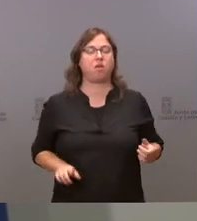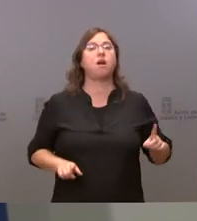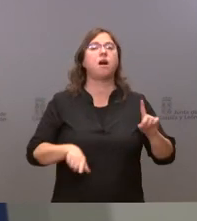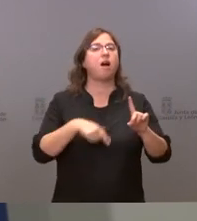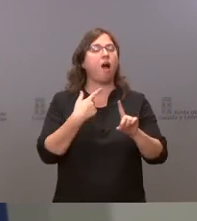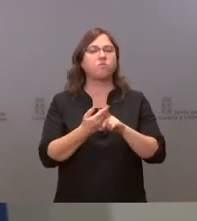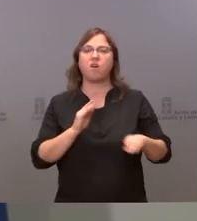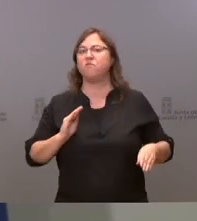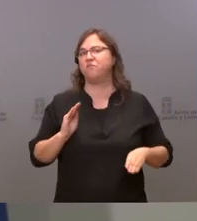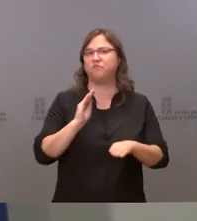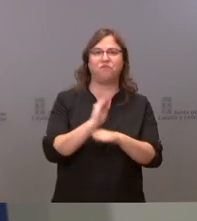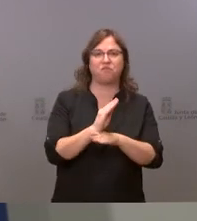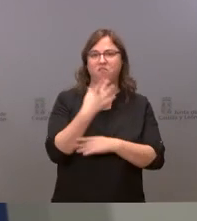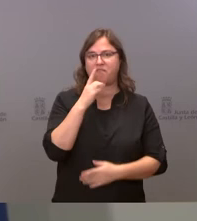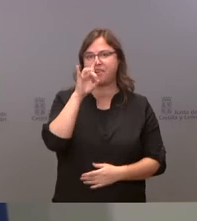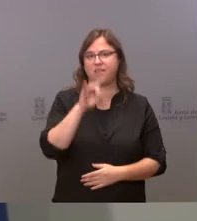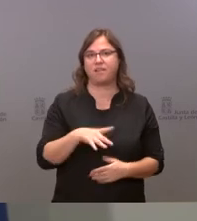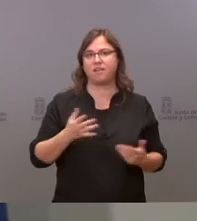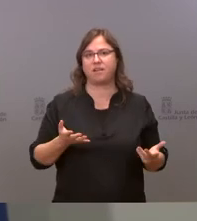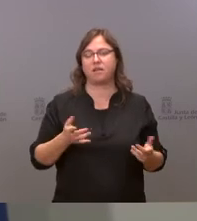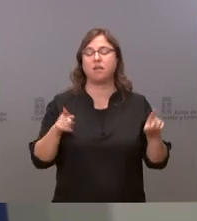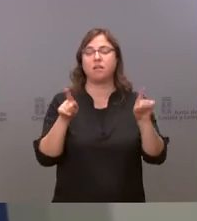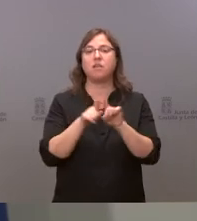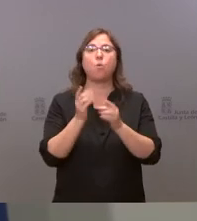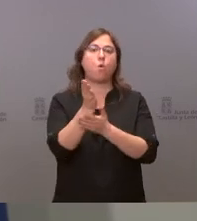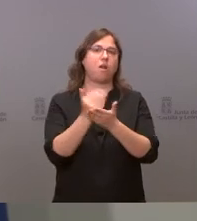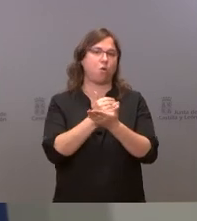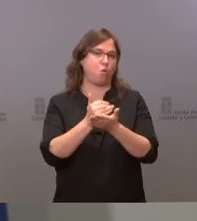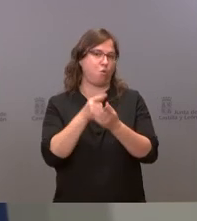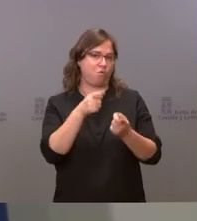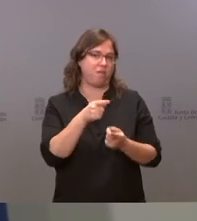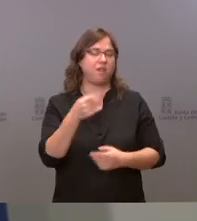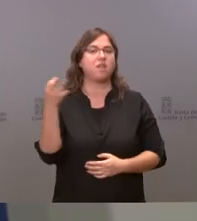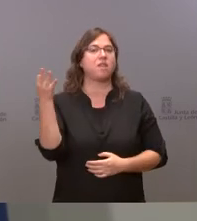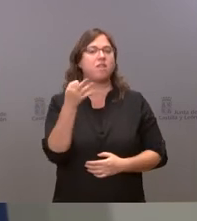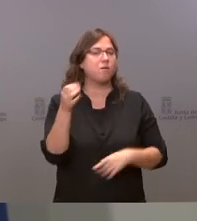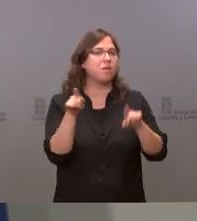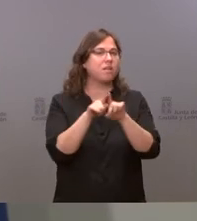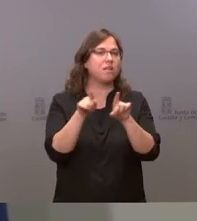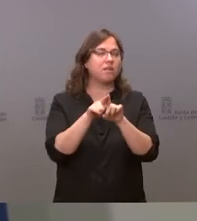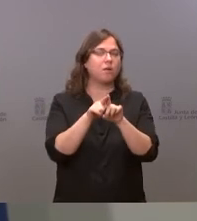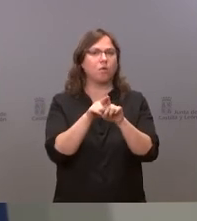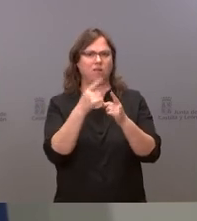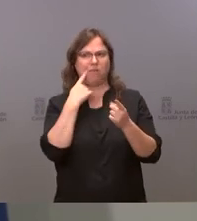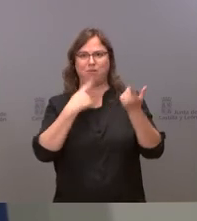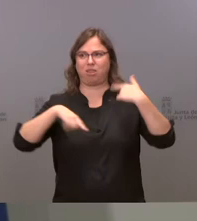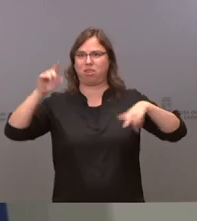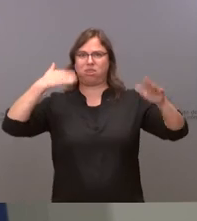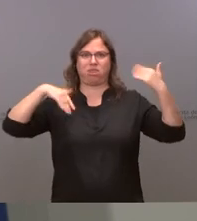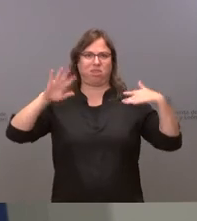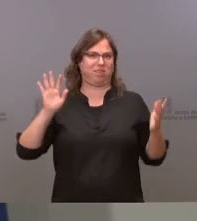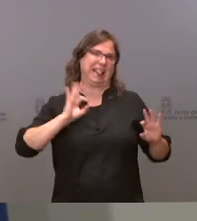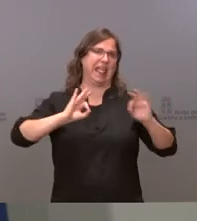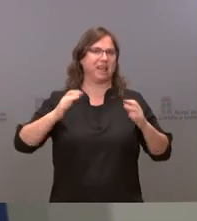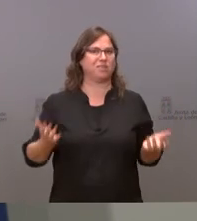financiar es la comunidad autónoma esto empieza a sonar ya un poco esa abodevil oiga mire es que yo no me